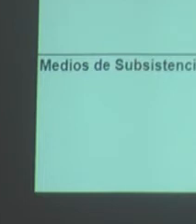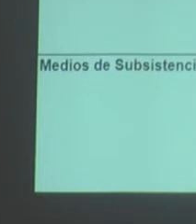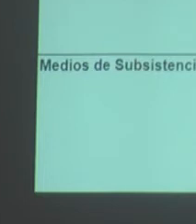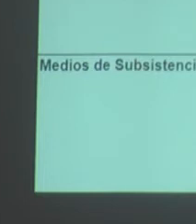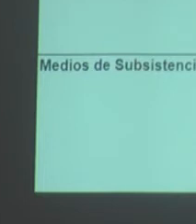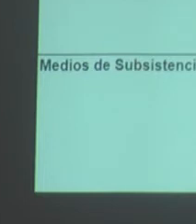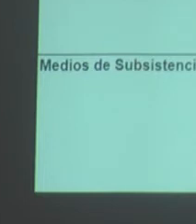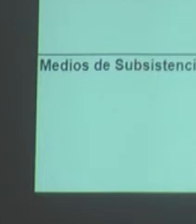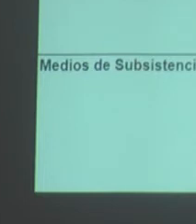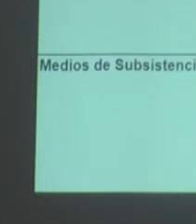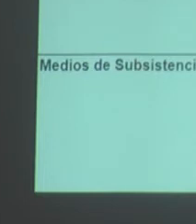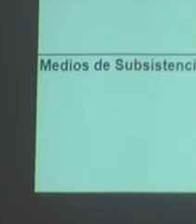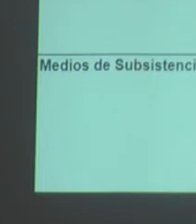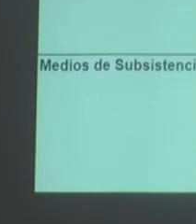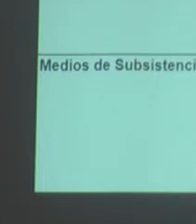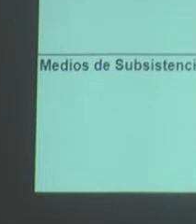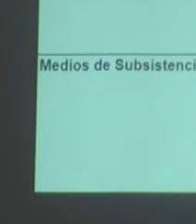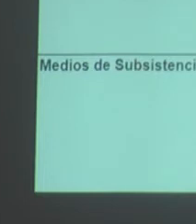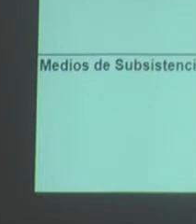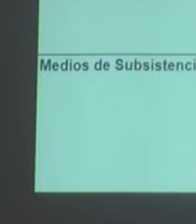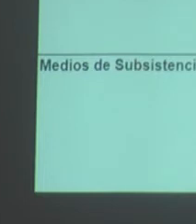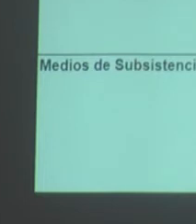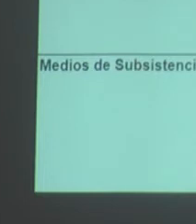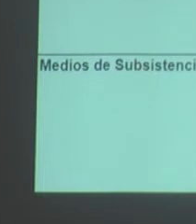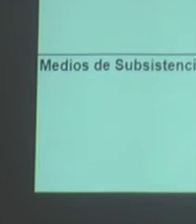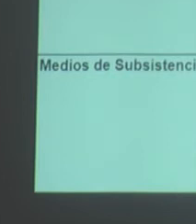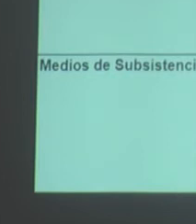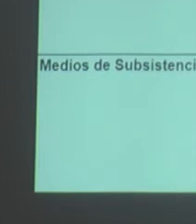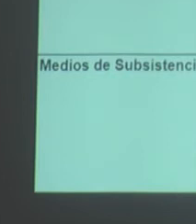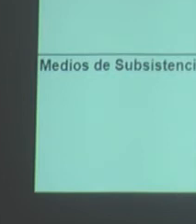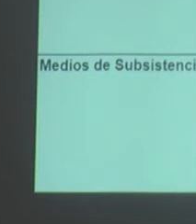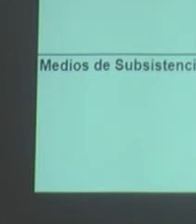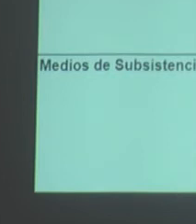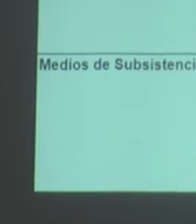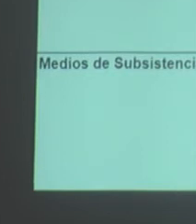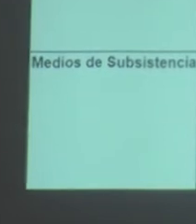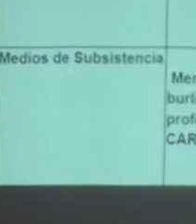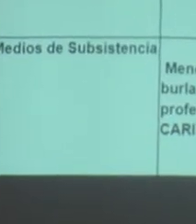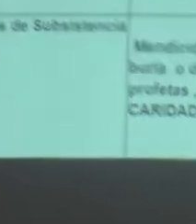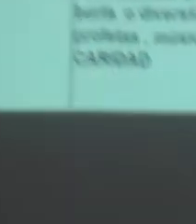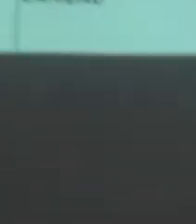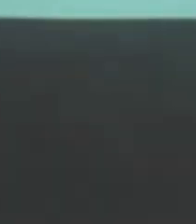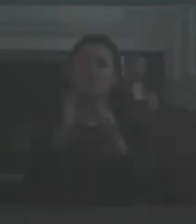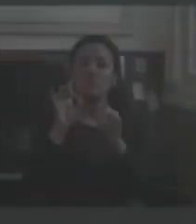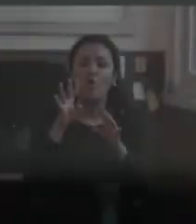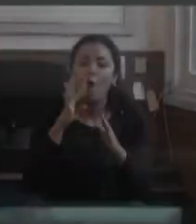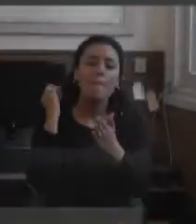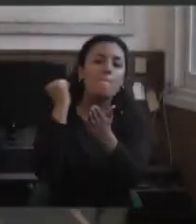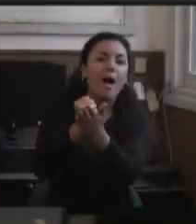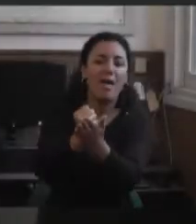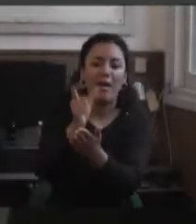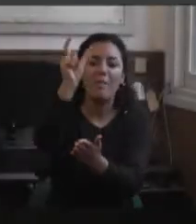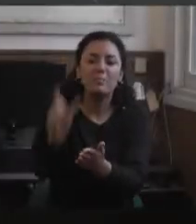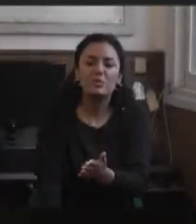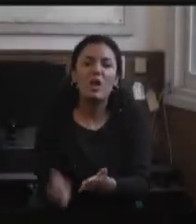Lo que nosotros cuestionamos es cuando la persona deja de ser sujeto para ser solo diagnóstico. Y el modelo social que empieza a